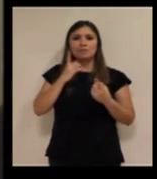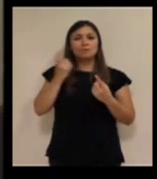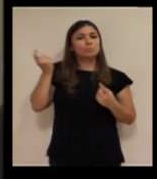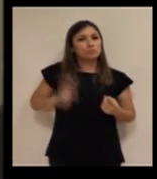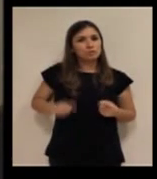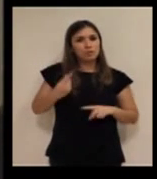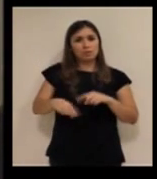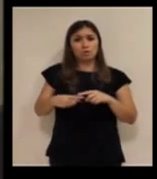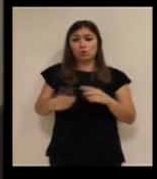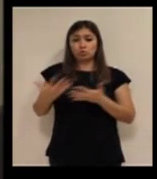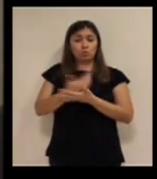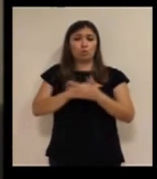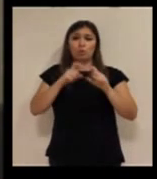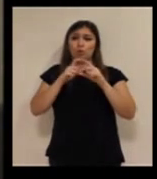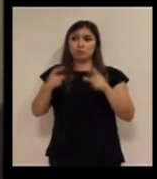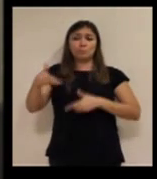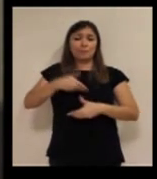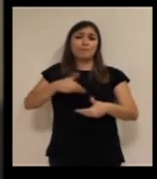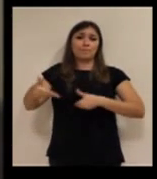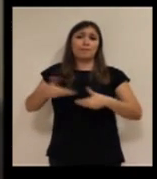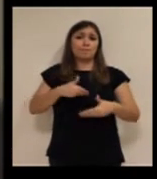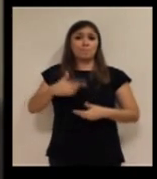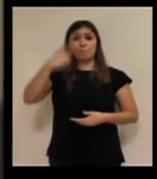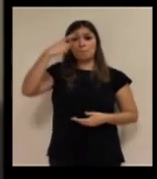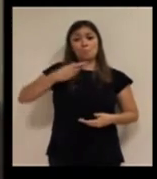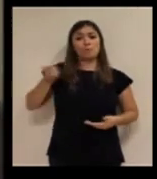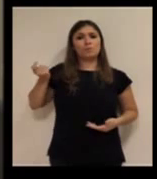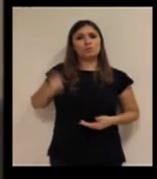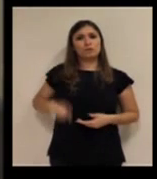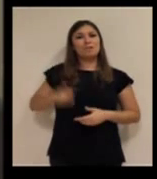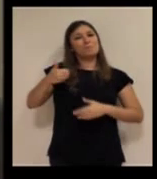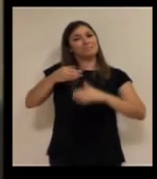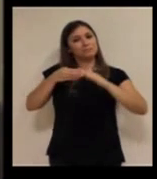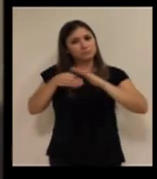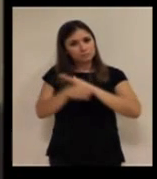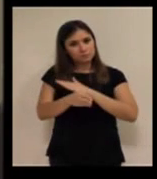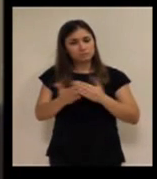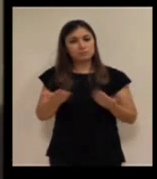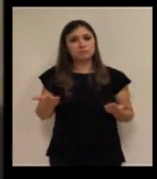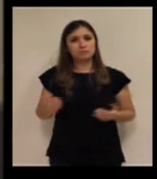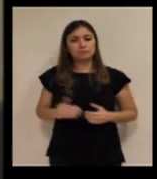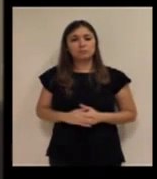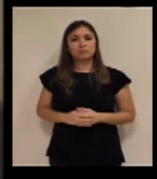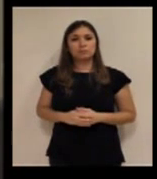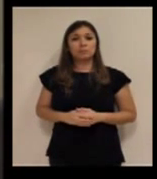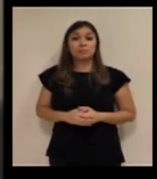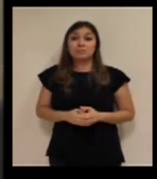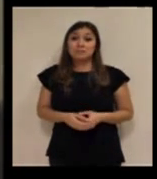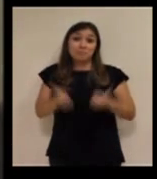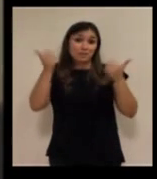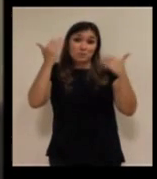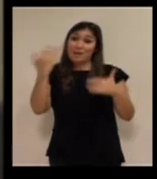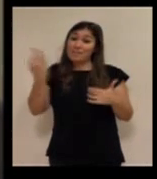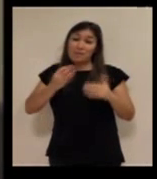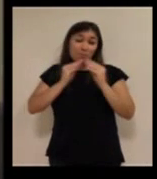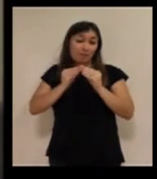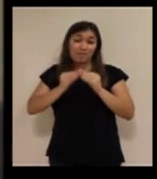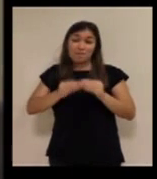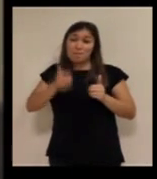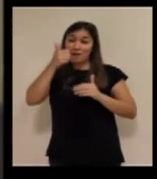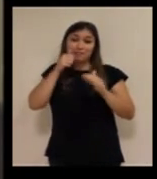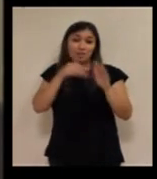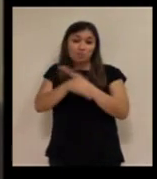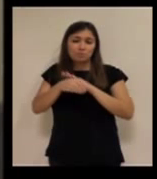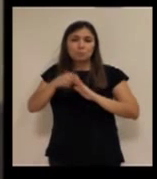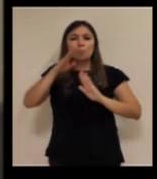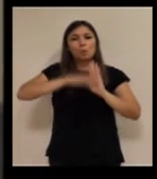todos los prestadores nos vais pidiendo, que el profesional tenga mejor accesibilidad. No nos queda más remedio que hacer todo más accesible.